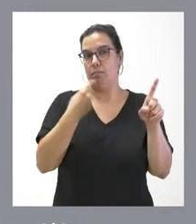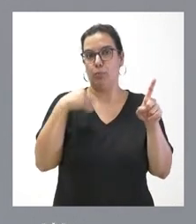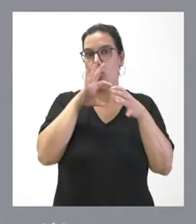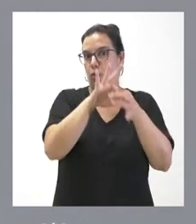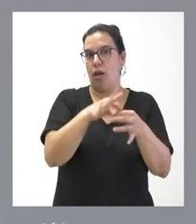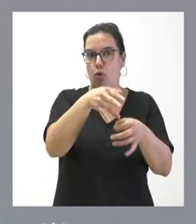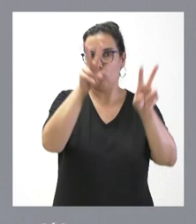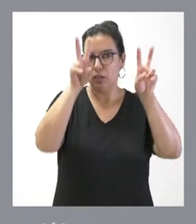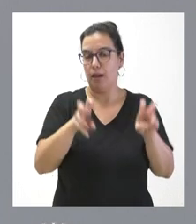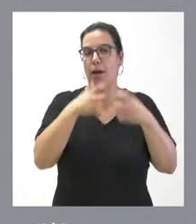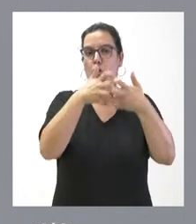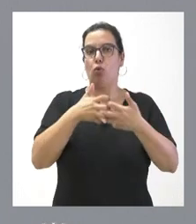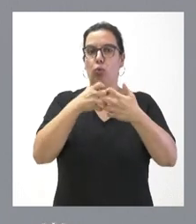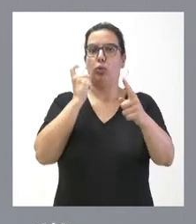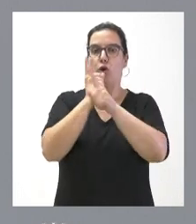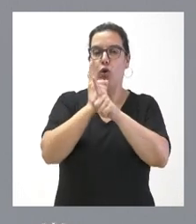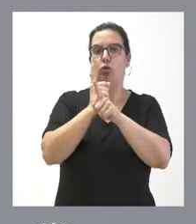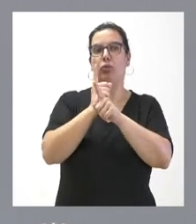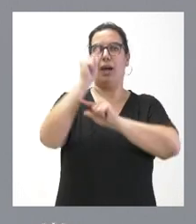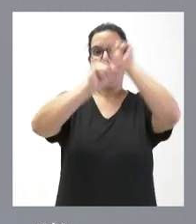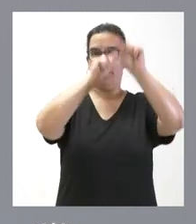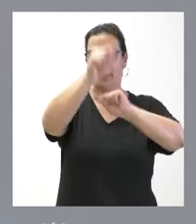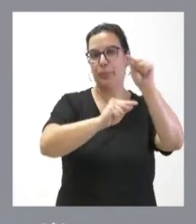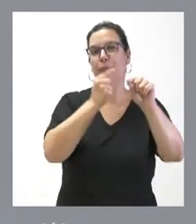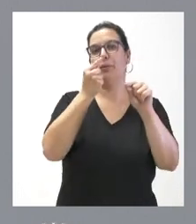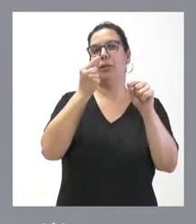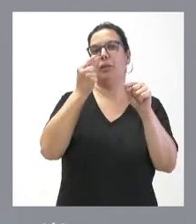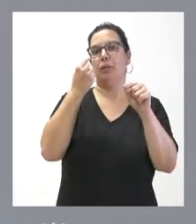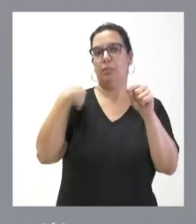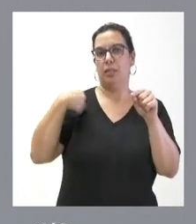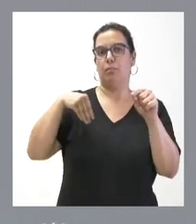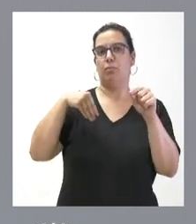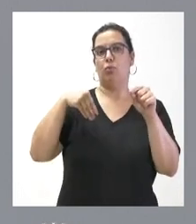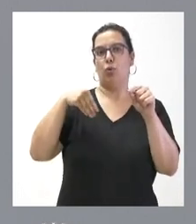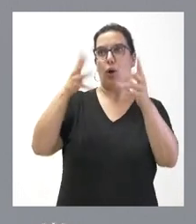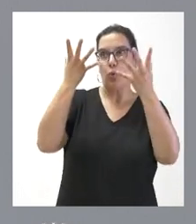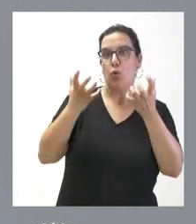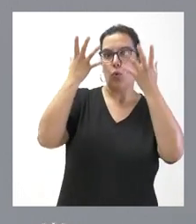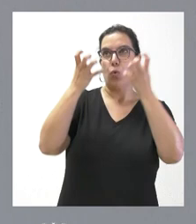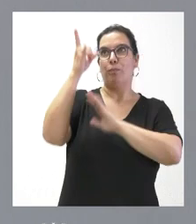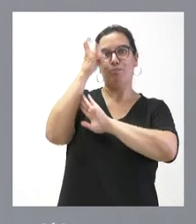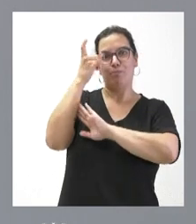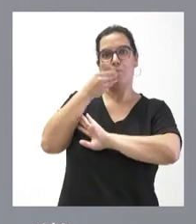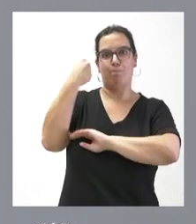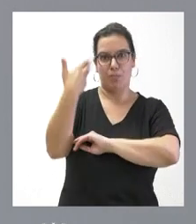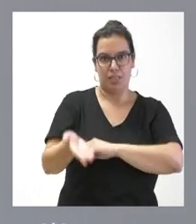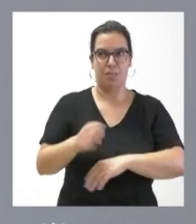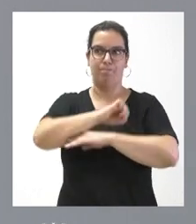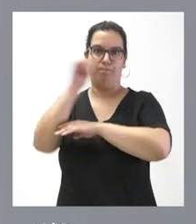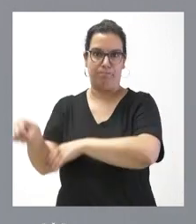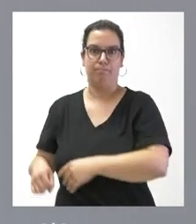ver de lucha contra esas emisiones y ese efecto sumidero de absorción que tenemos en nuestra comunidad más que en otros sitios.